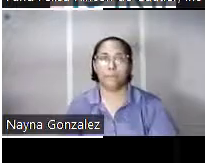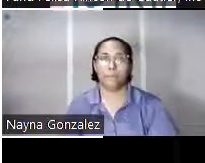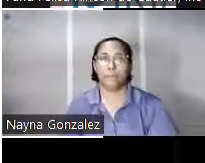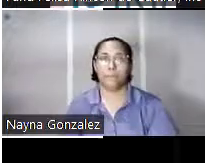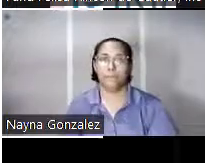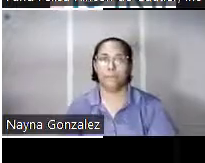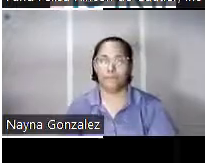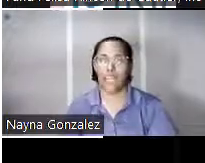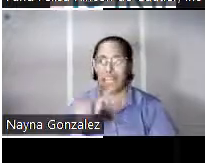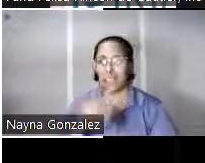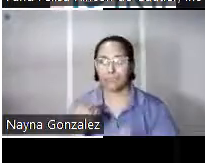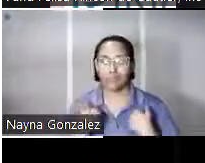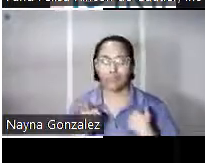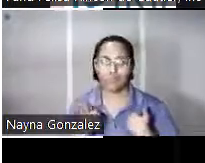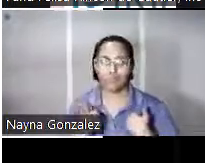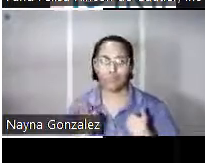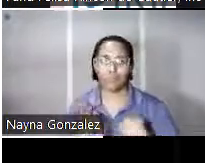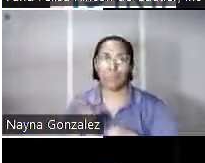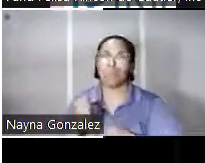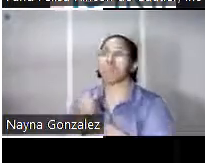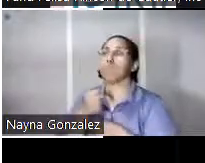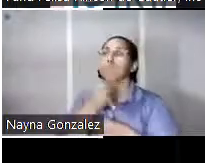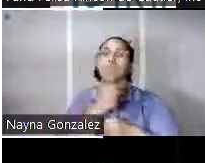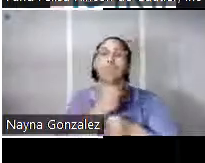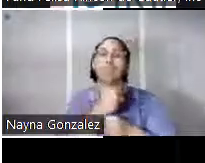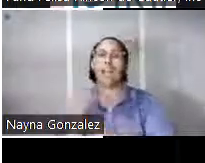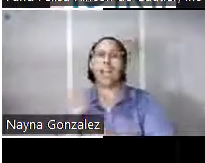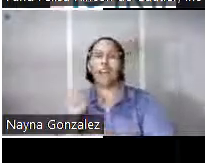ahí tenemos una de las transmisiones desde Arecibo